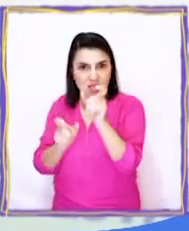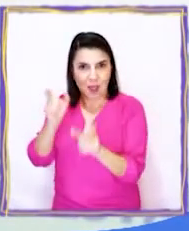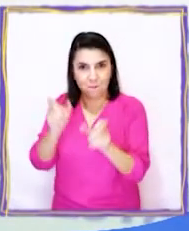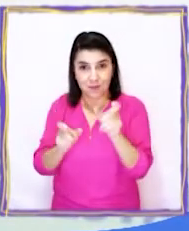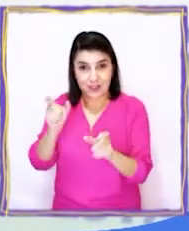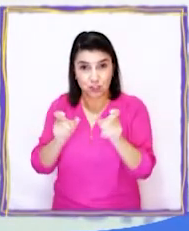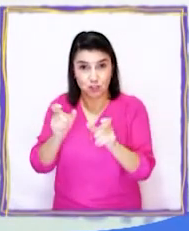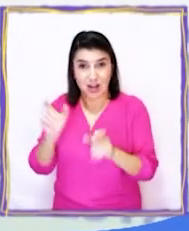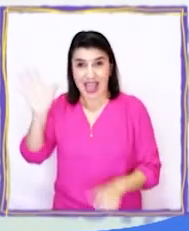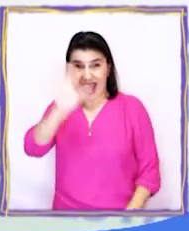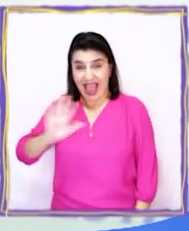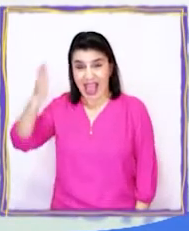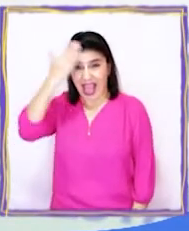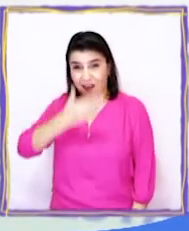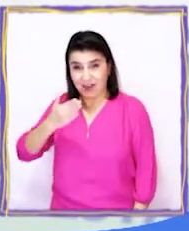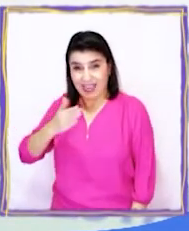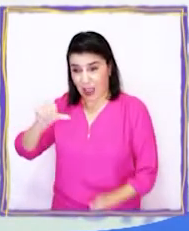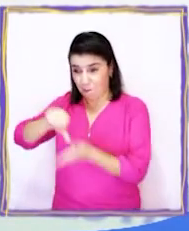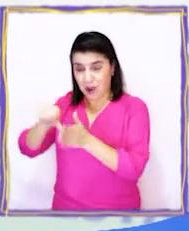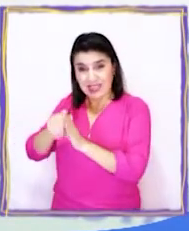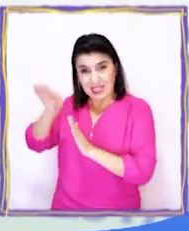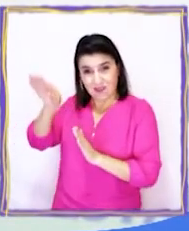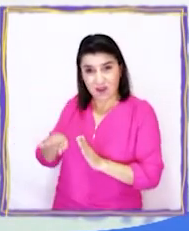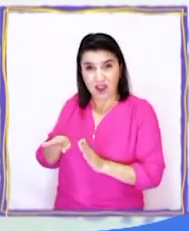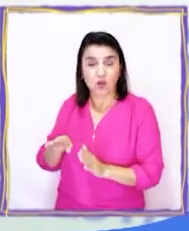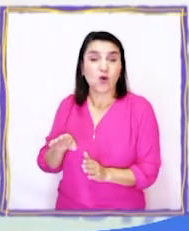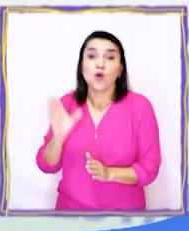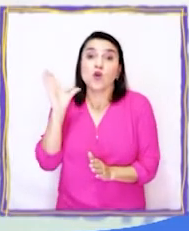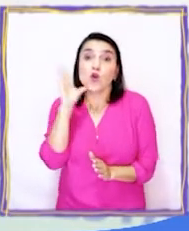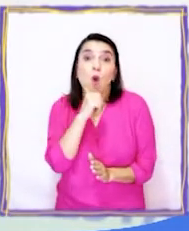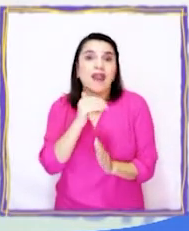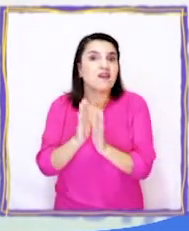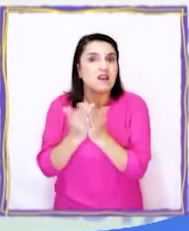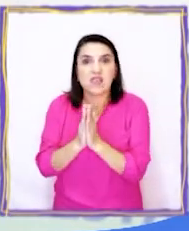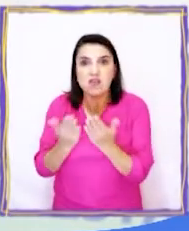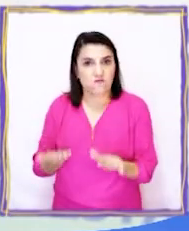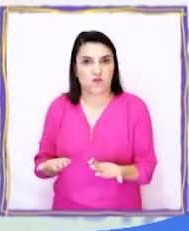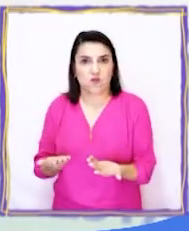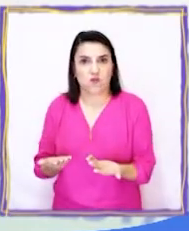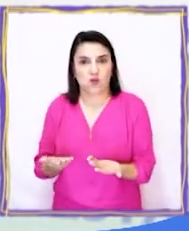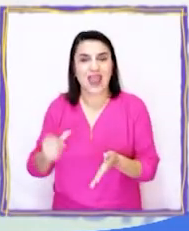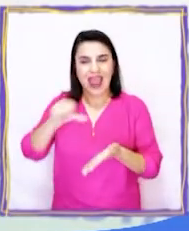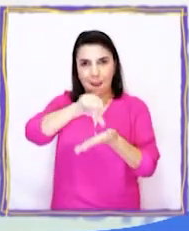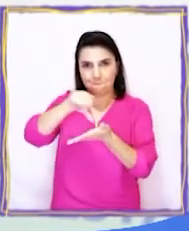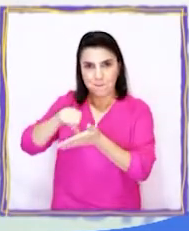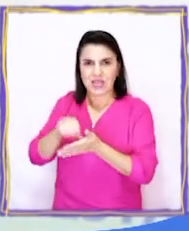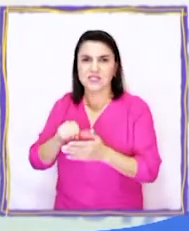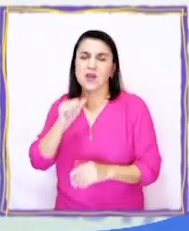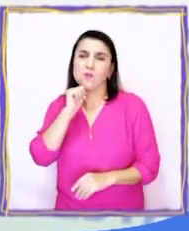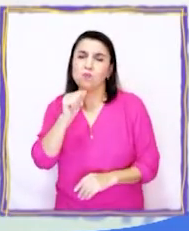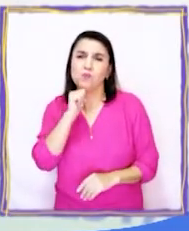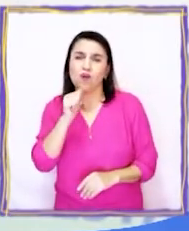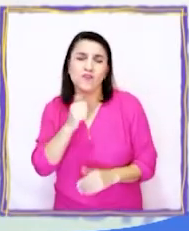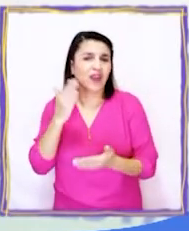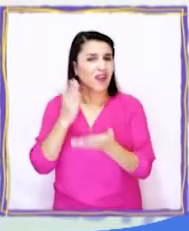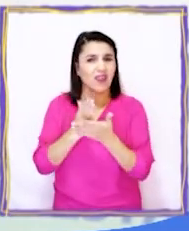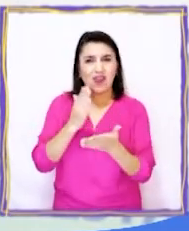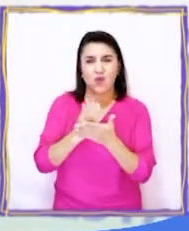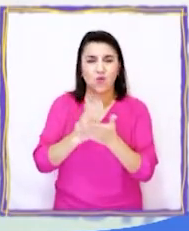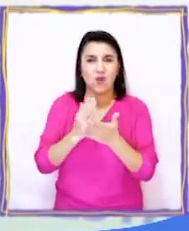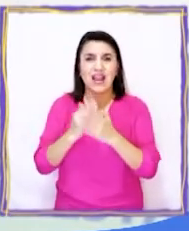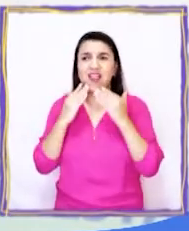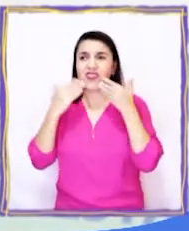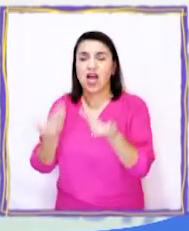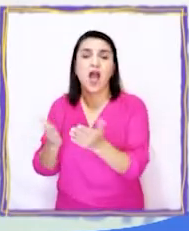de las personas en África subsahariana no poseen un solo libro. Y que en los países pobres, las